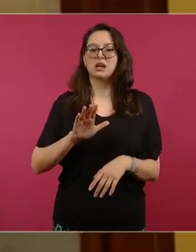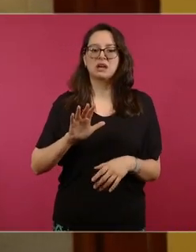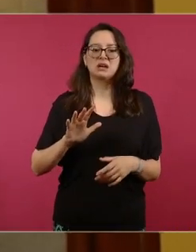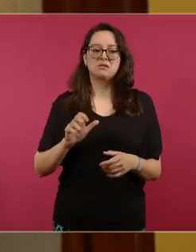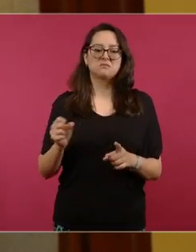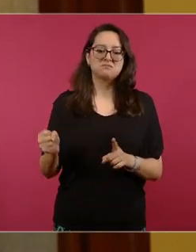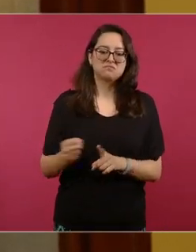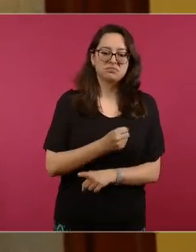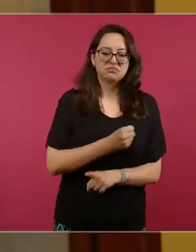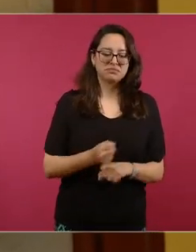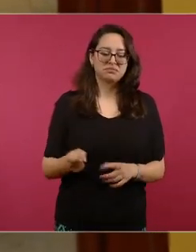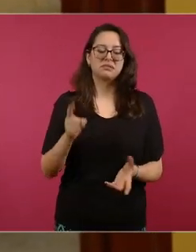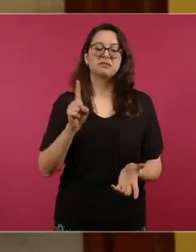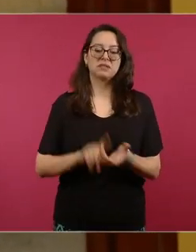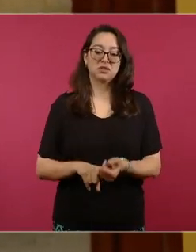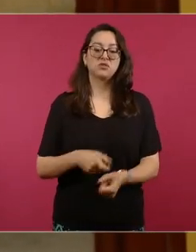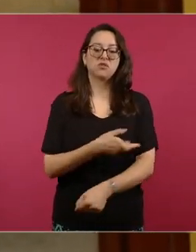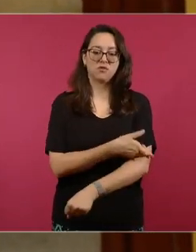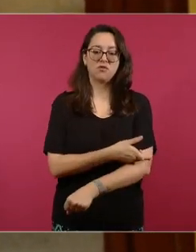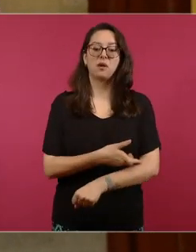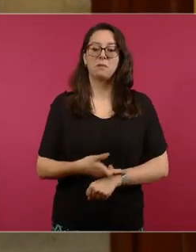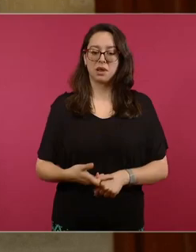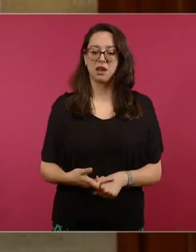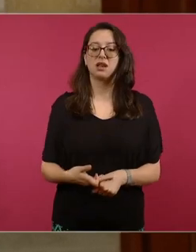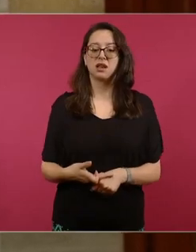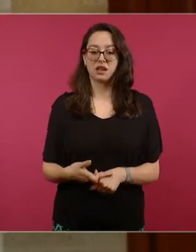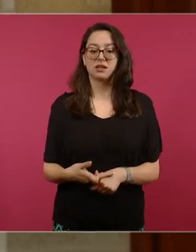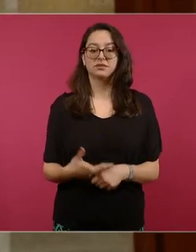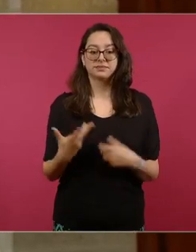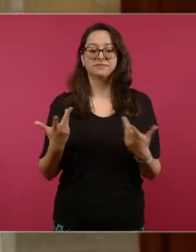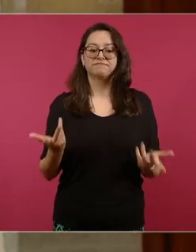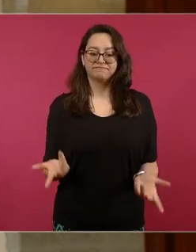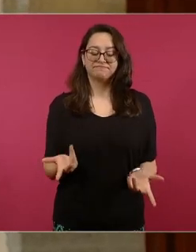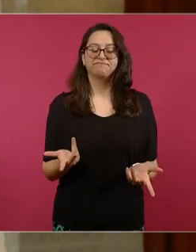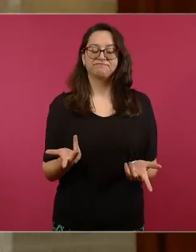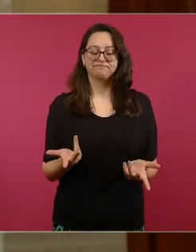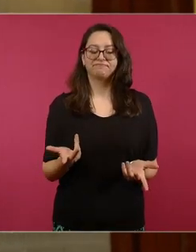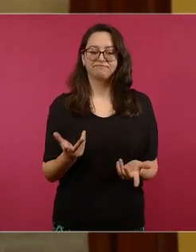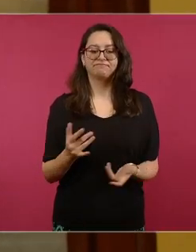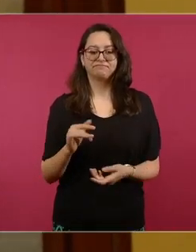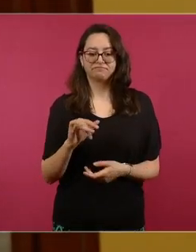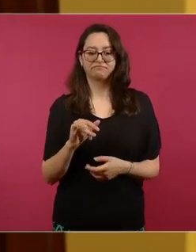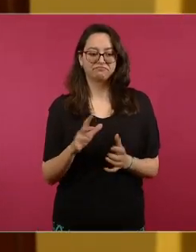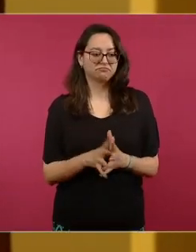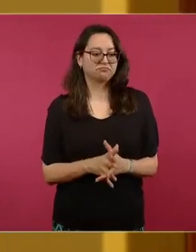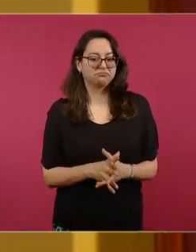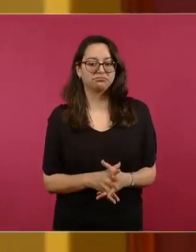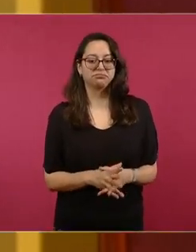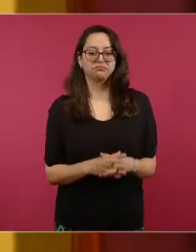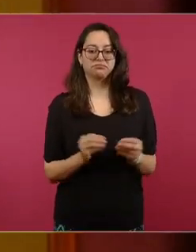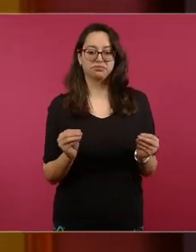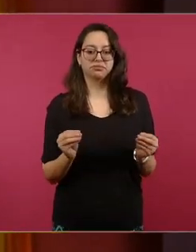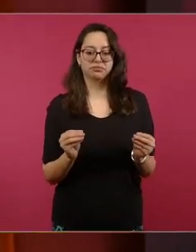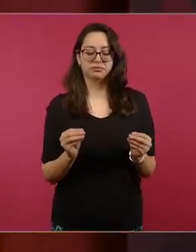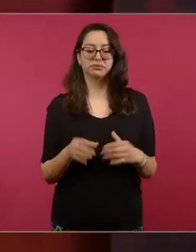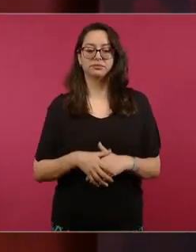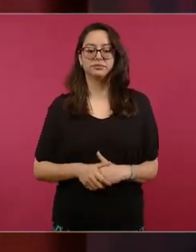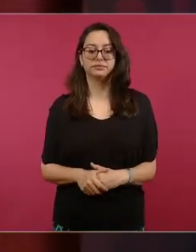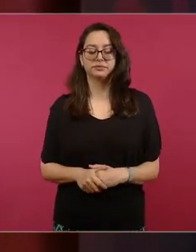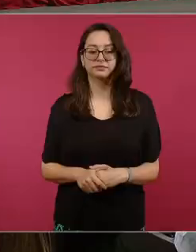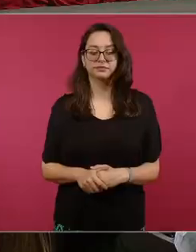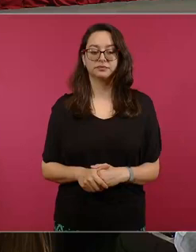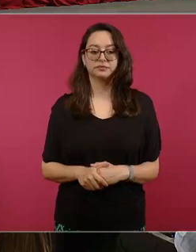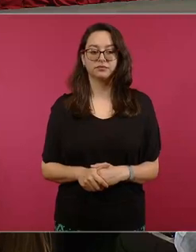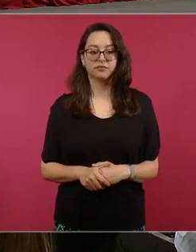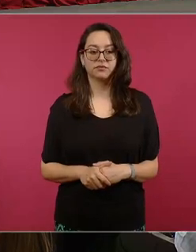violencia familiar tratándose de violencia familiar que si existe un delito y que por eso ese motivo es la ausencia